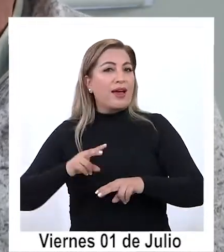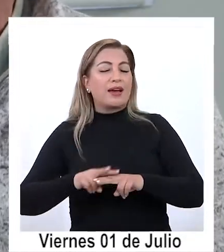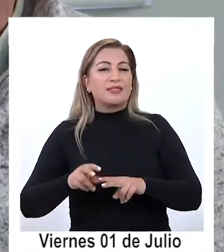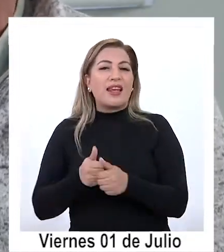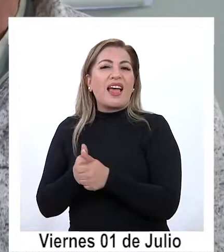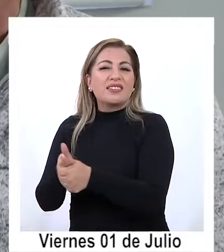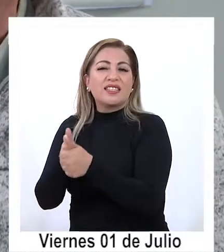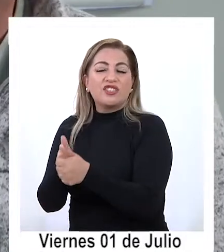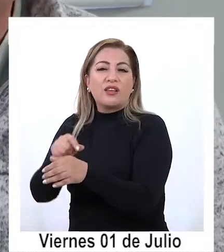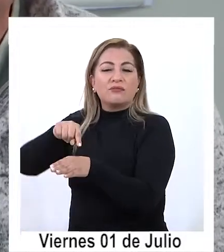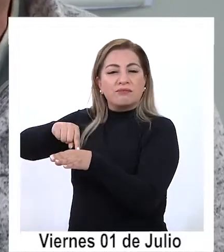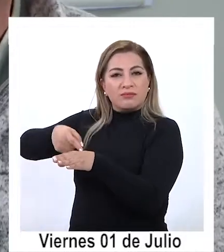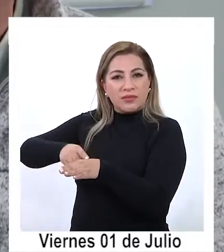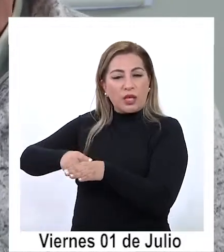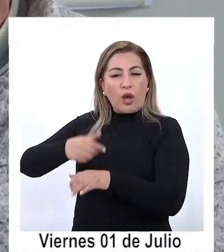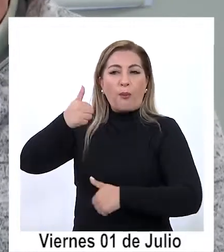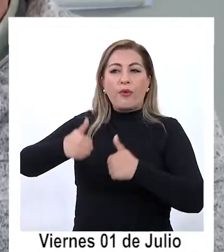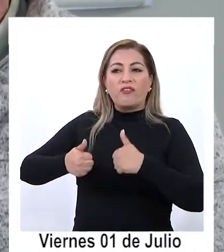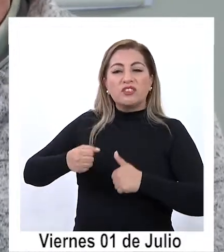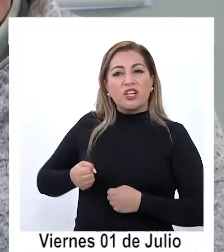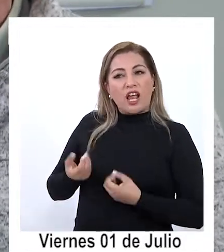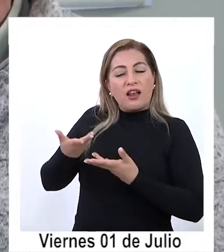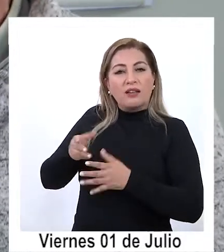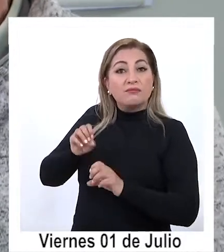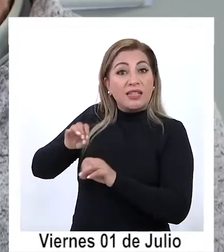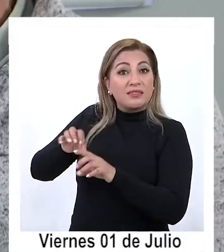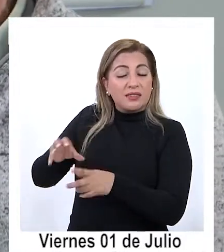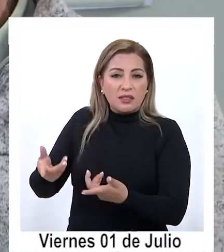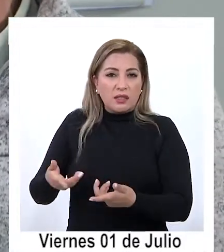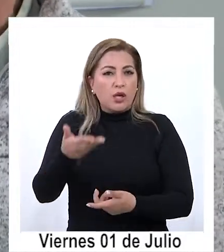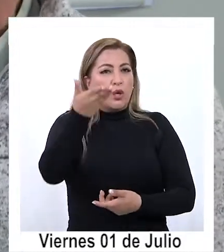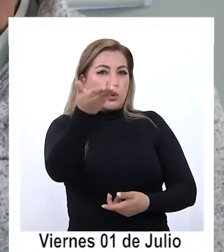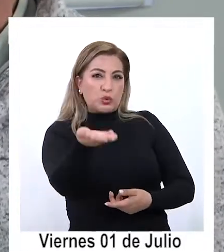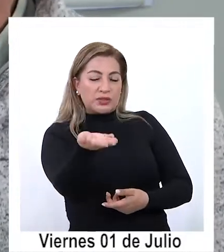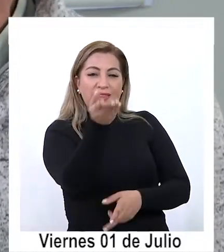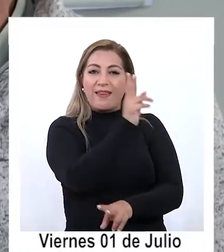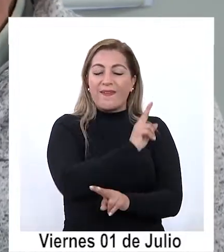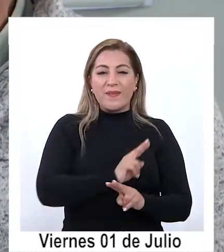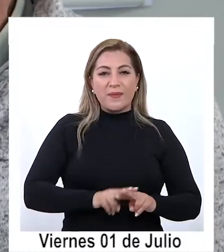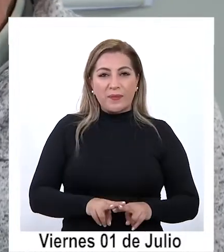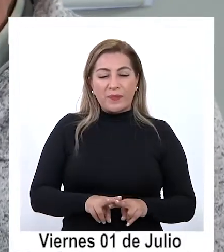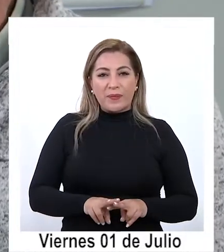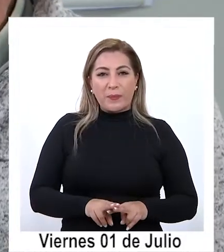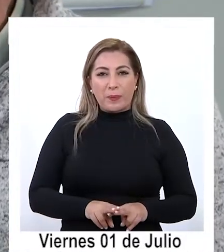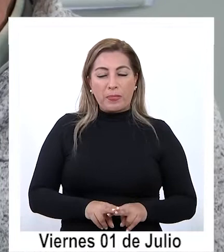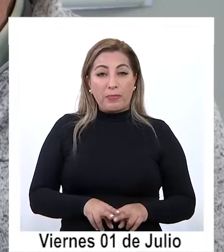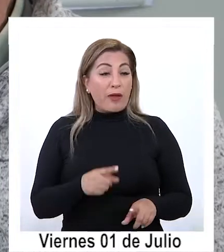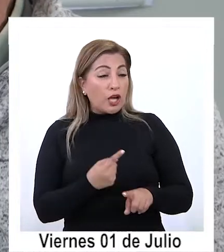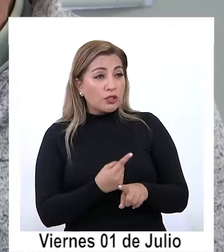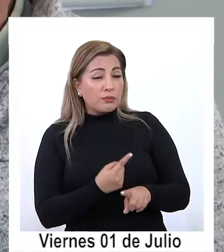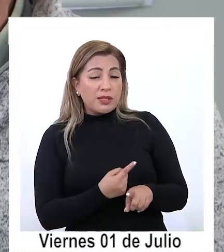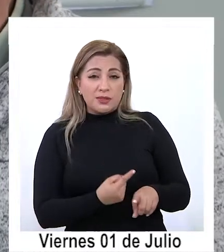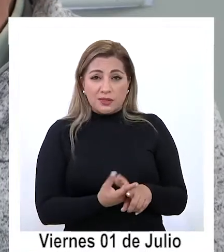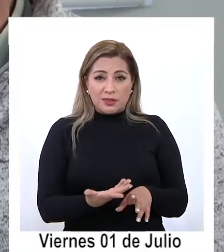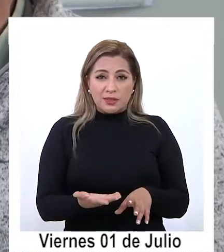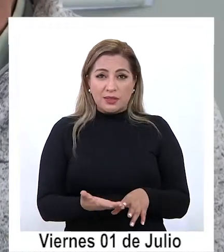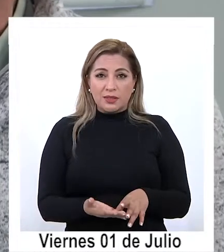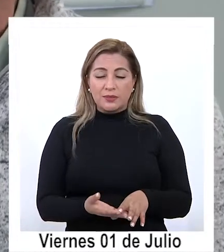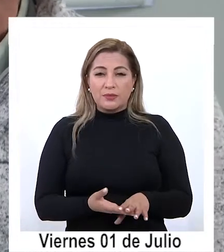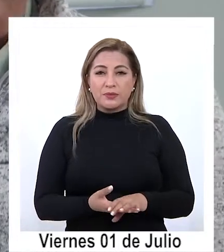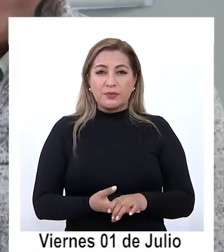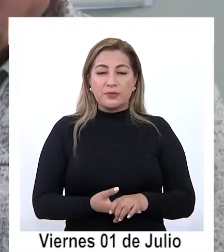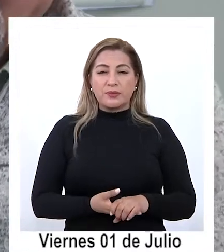asesorías técnicas poniendo profesionales a su disposición en fin usted va digamos a conversar con ellos para que